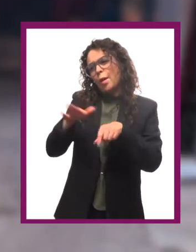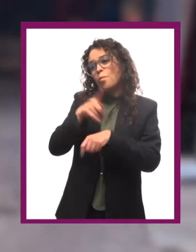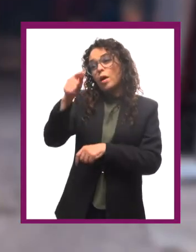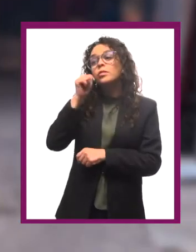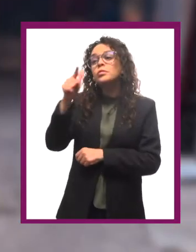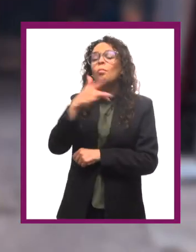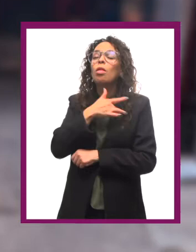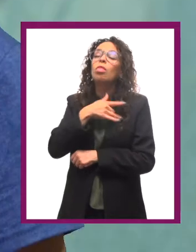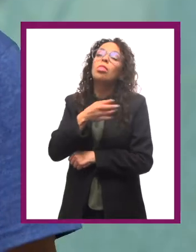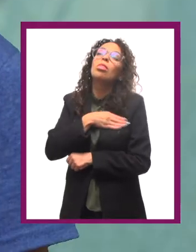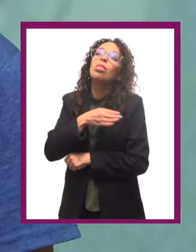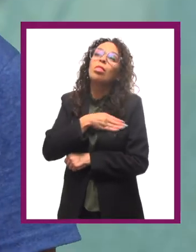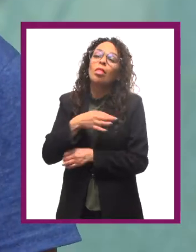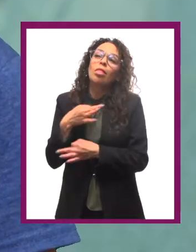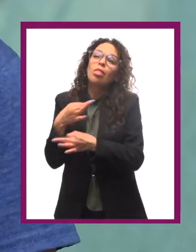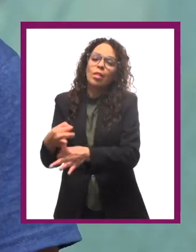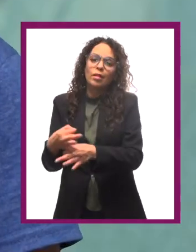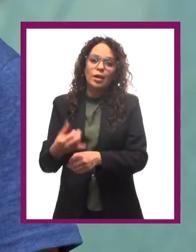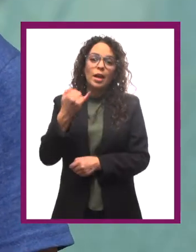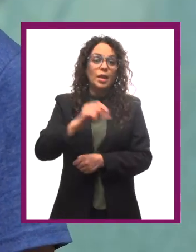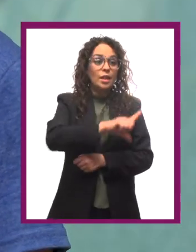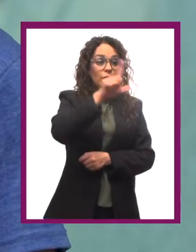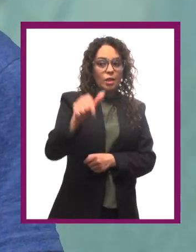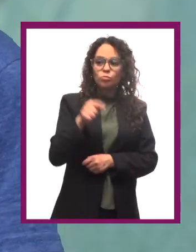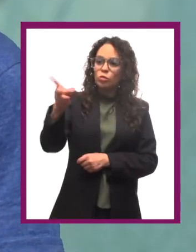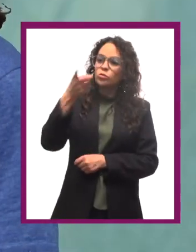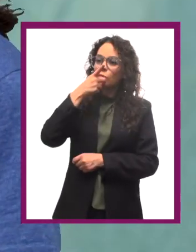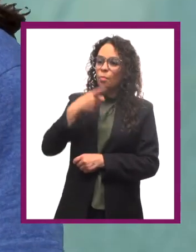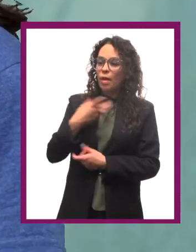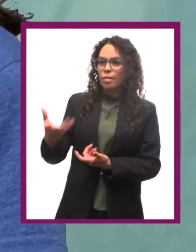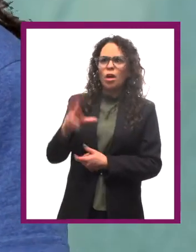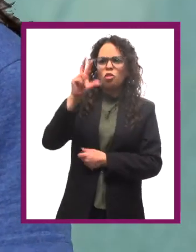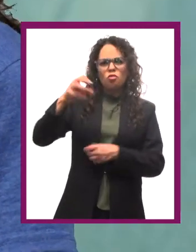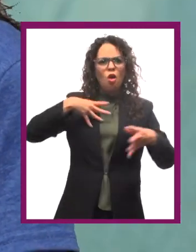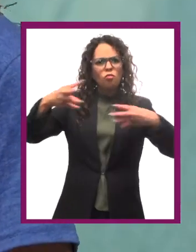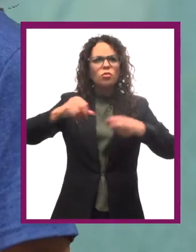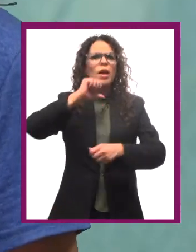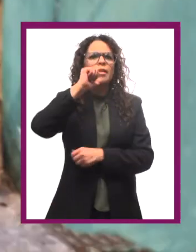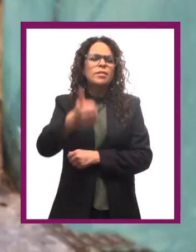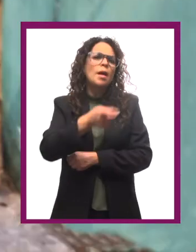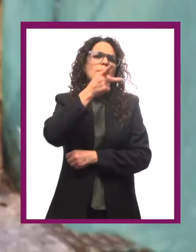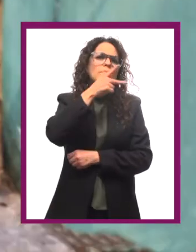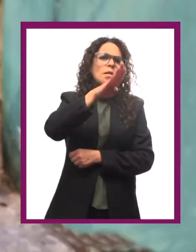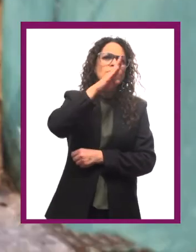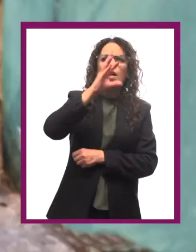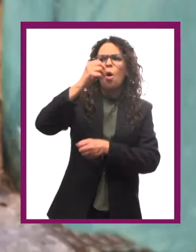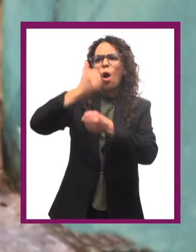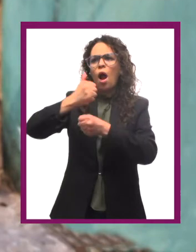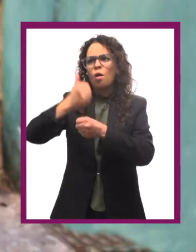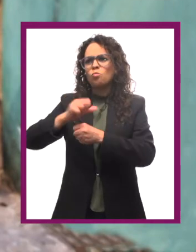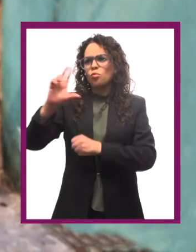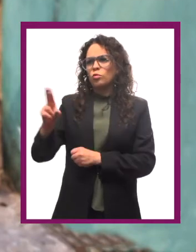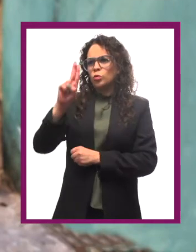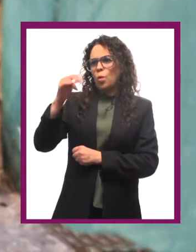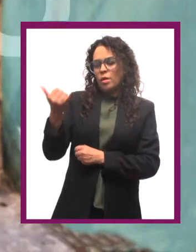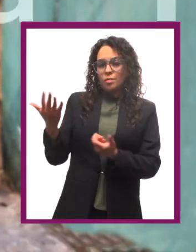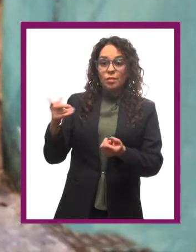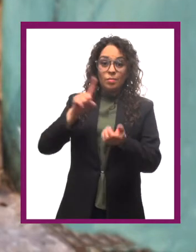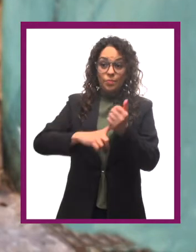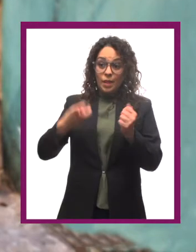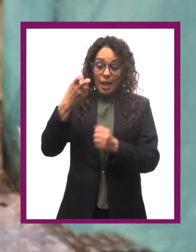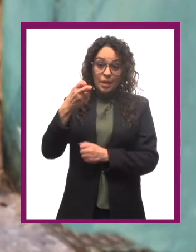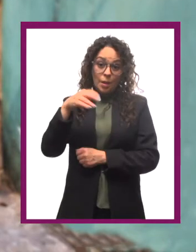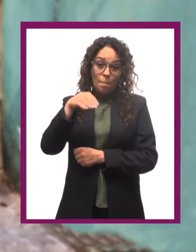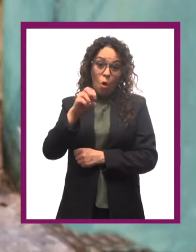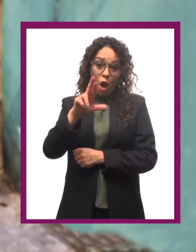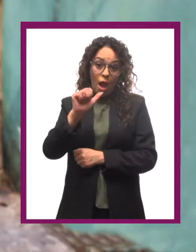resiste y luego me dijiste que no tenía nada de malo porque no íbamos a contagiar ni a los papás ni a los abuelos argumento